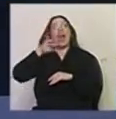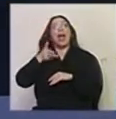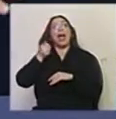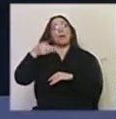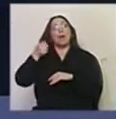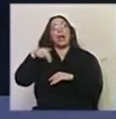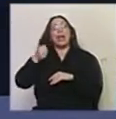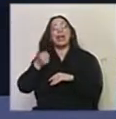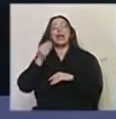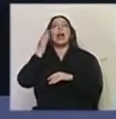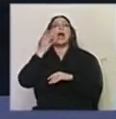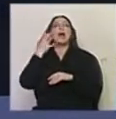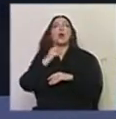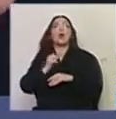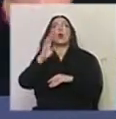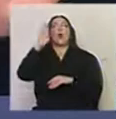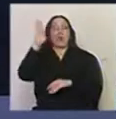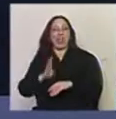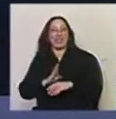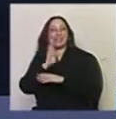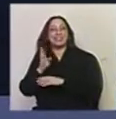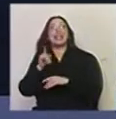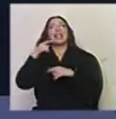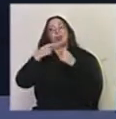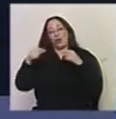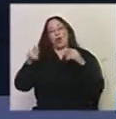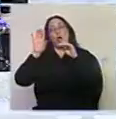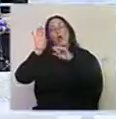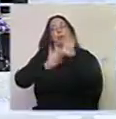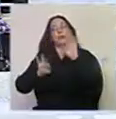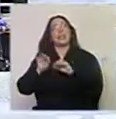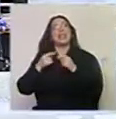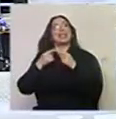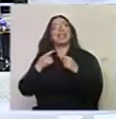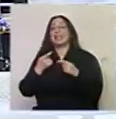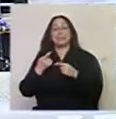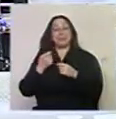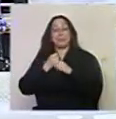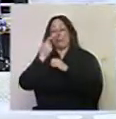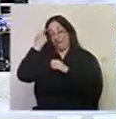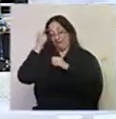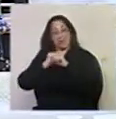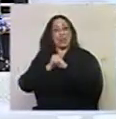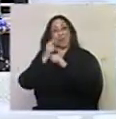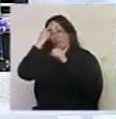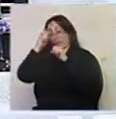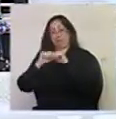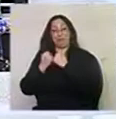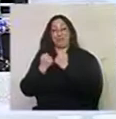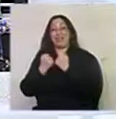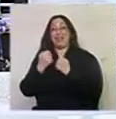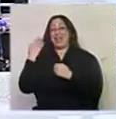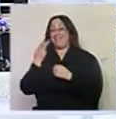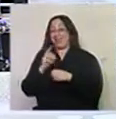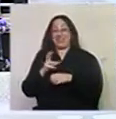agosto vamos a Brasil o sea que hay como tener todas estas opciones pero es tan increíble lo que está pasando que yo recuerdo hace 20,